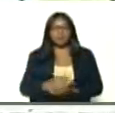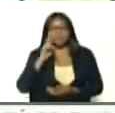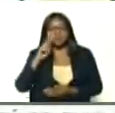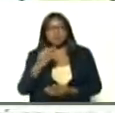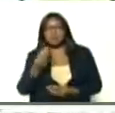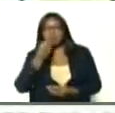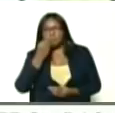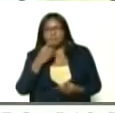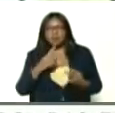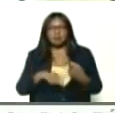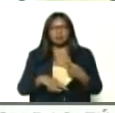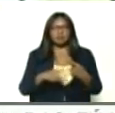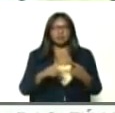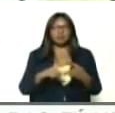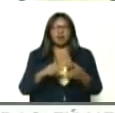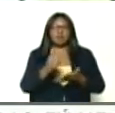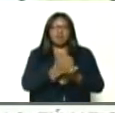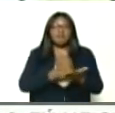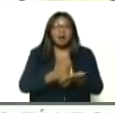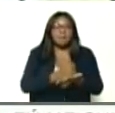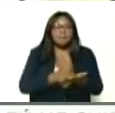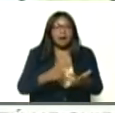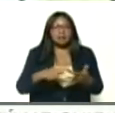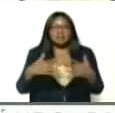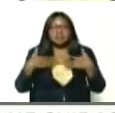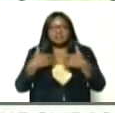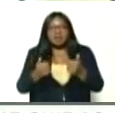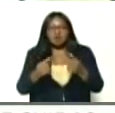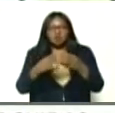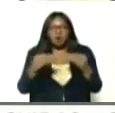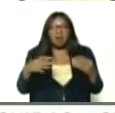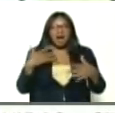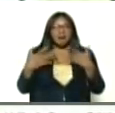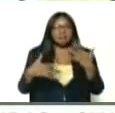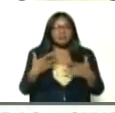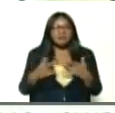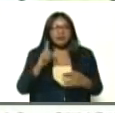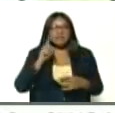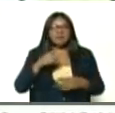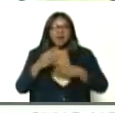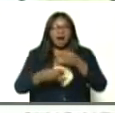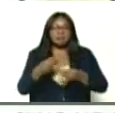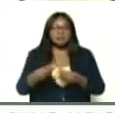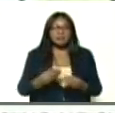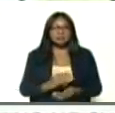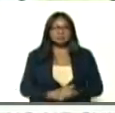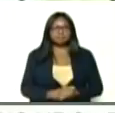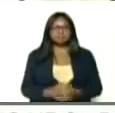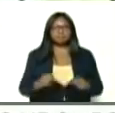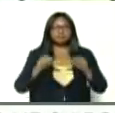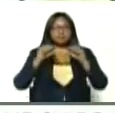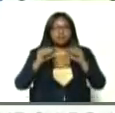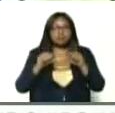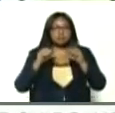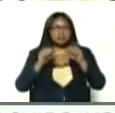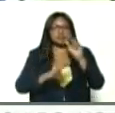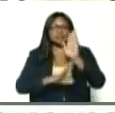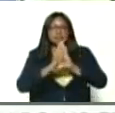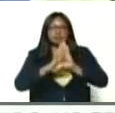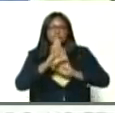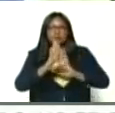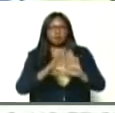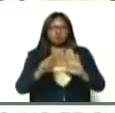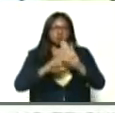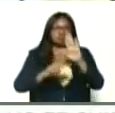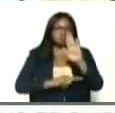alimentaria, farmacéutica, de salud, o las actividades esenciales, sigan, desarrollándose,